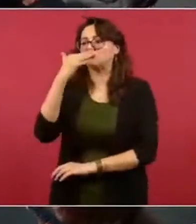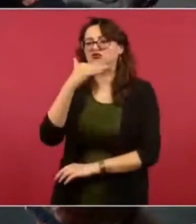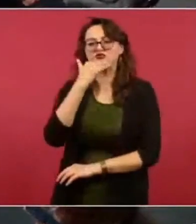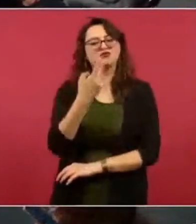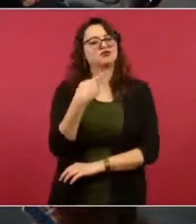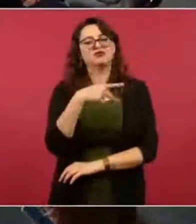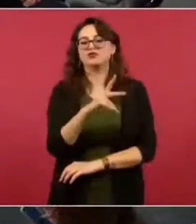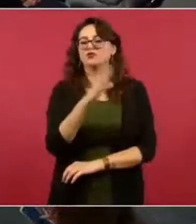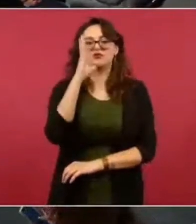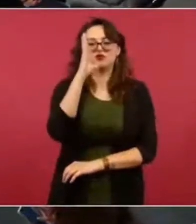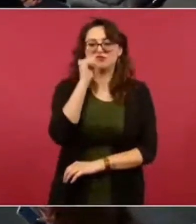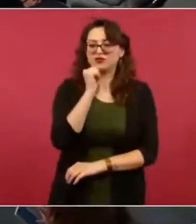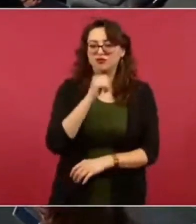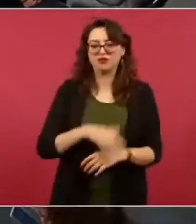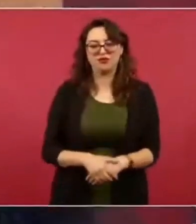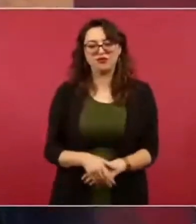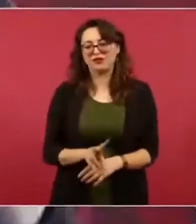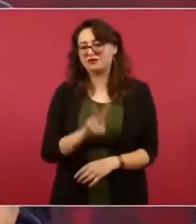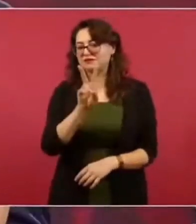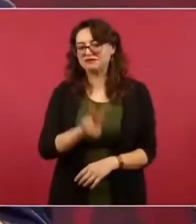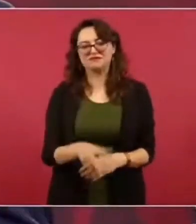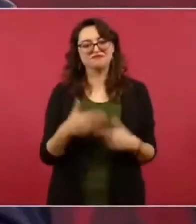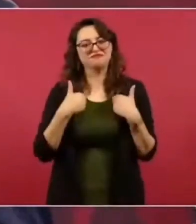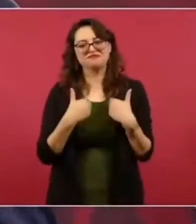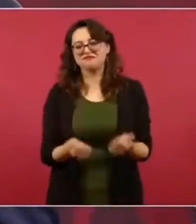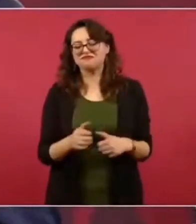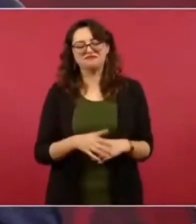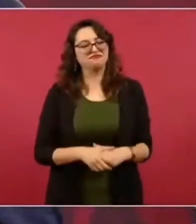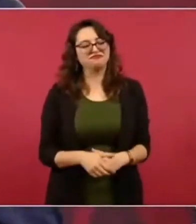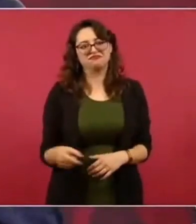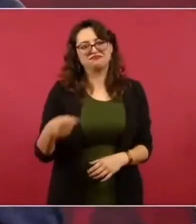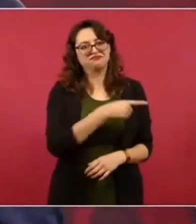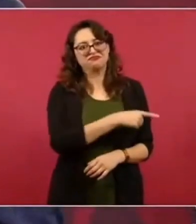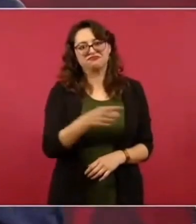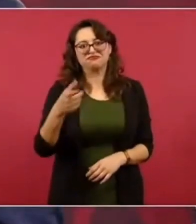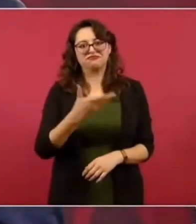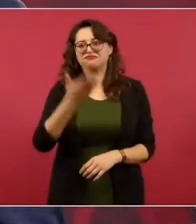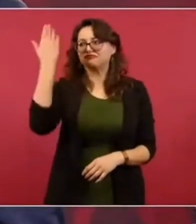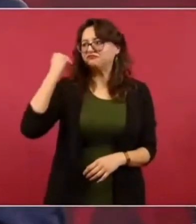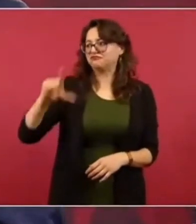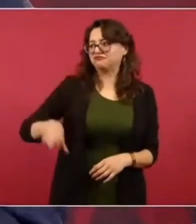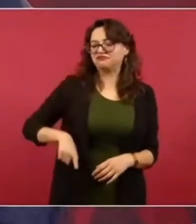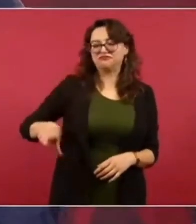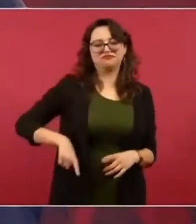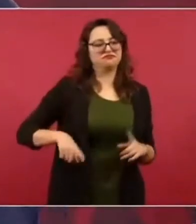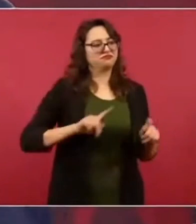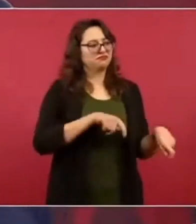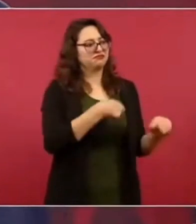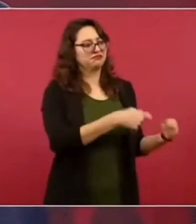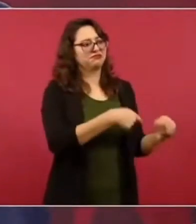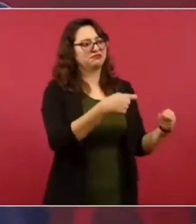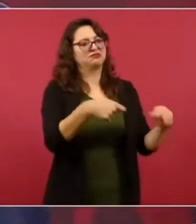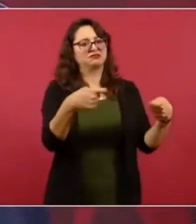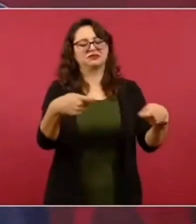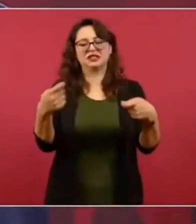cómo llegaron a ocupar cargos tan importantes. ¿Por qué